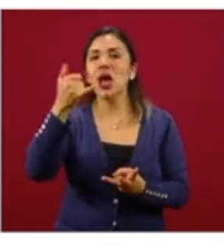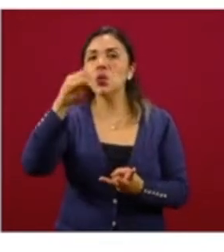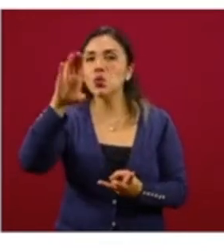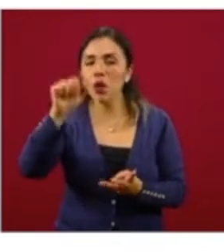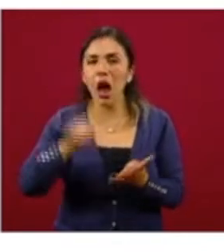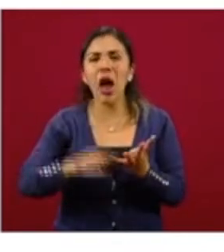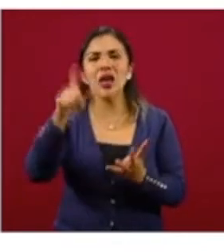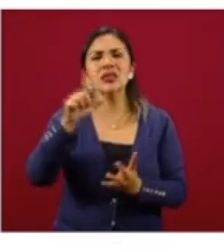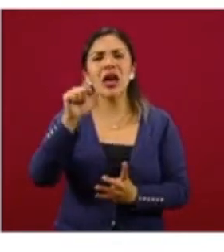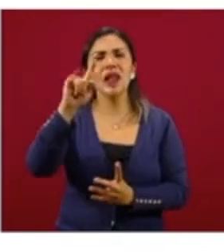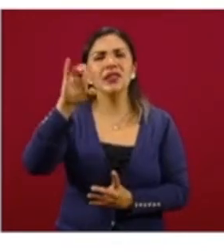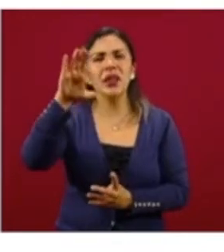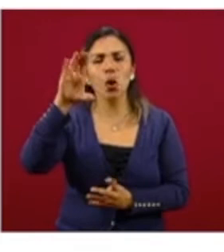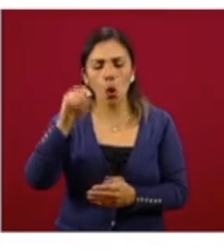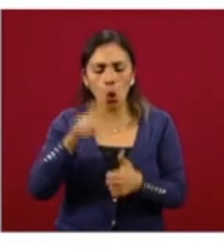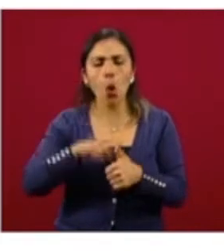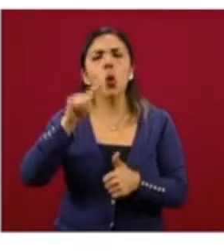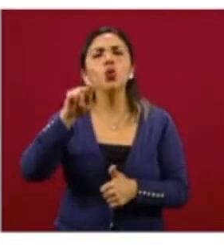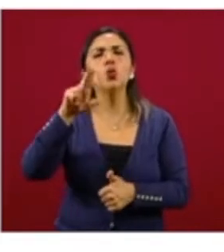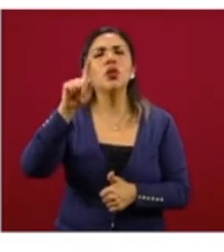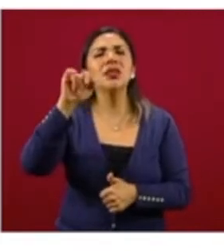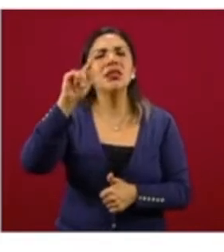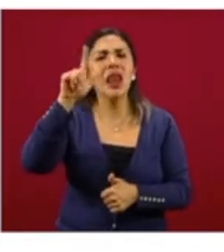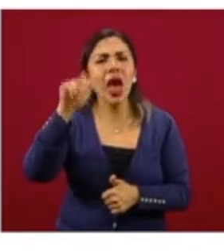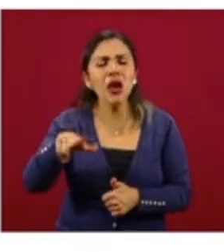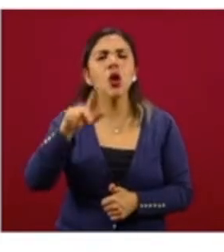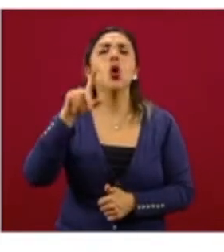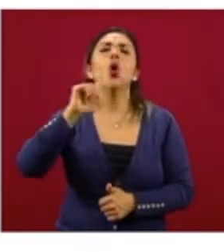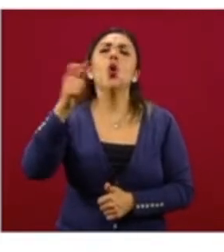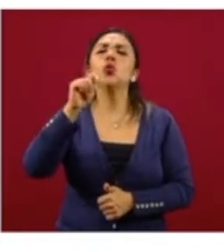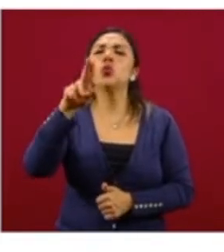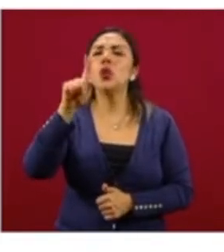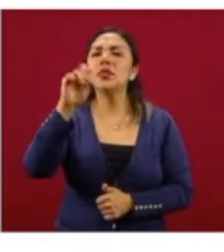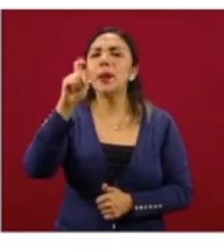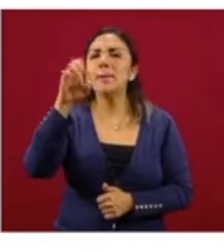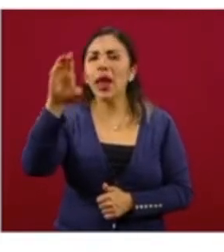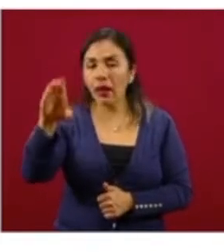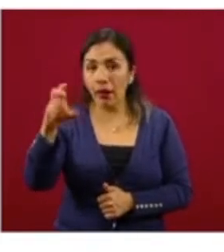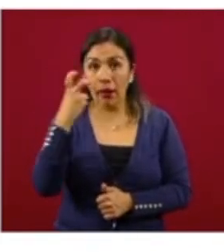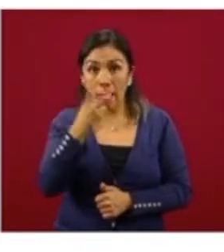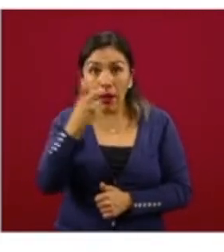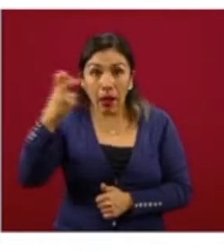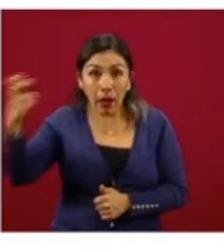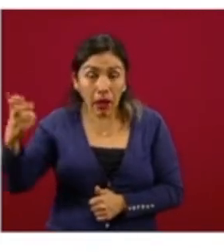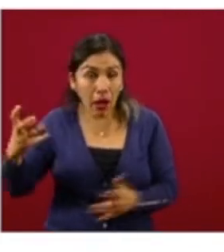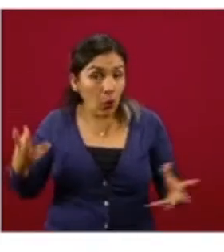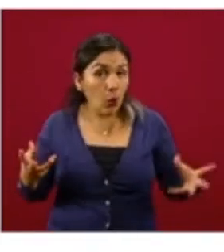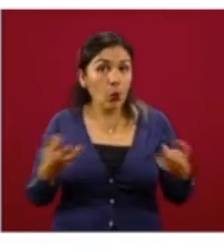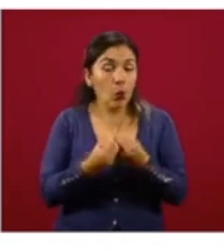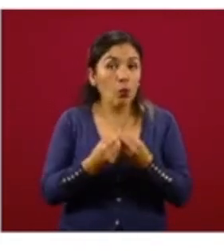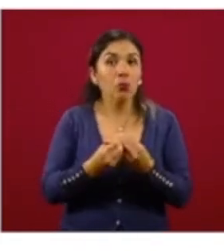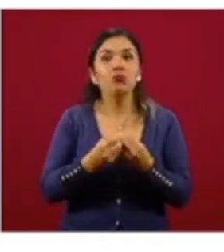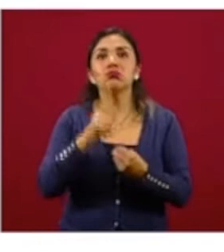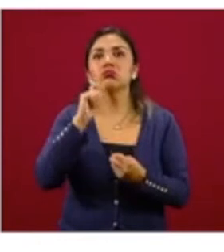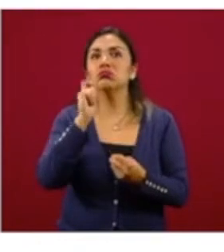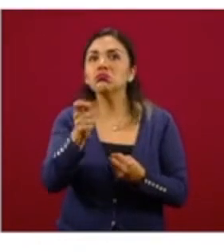Jaltenco, de Tultitlán, de Tultepec, de Nextlalpan. Estamos hablando de